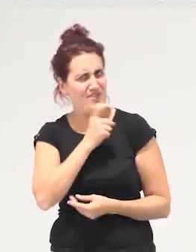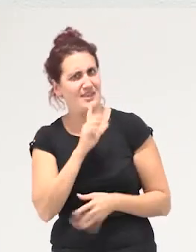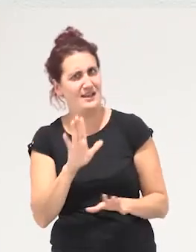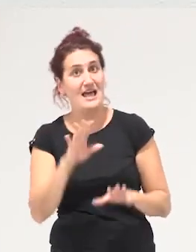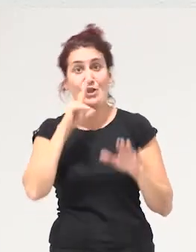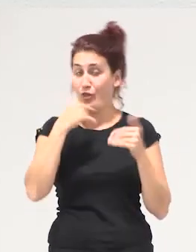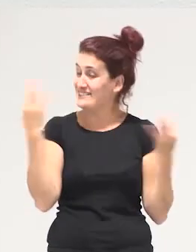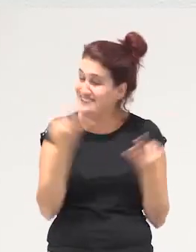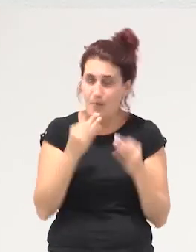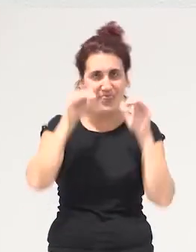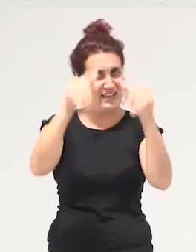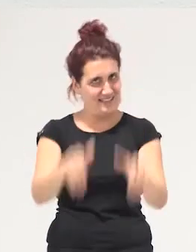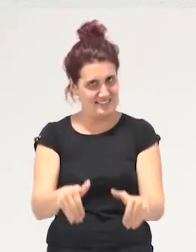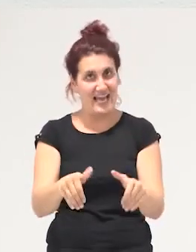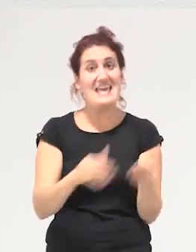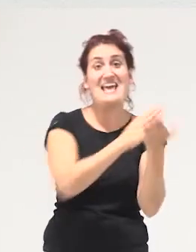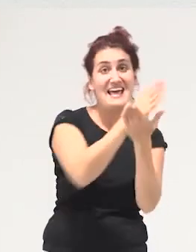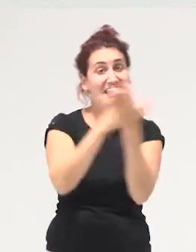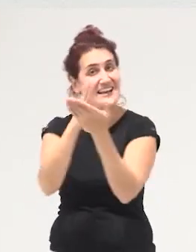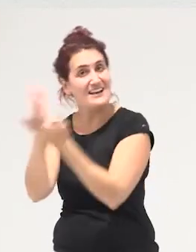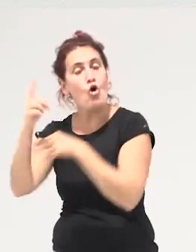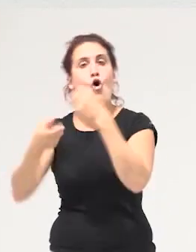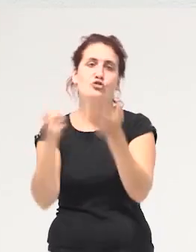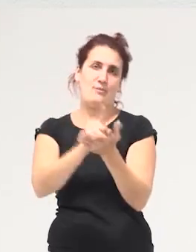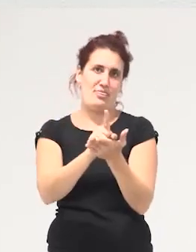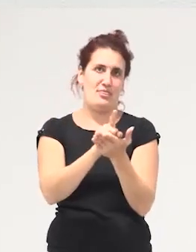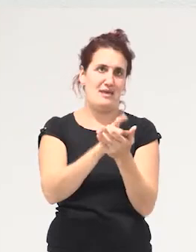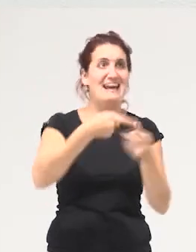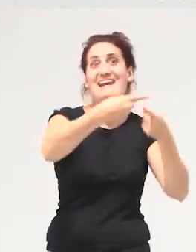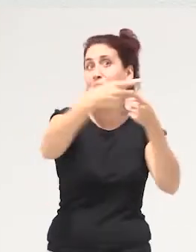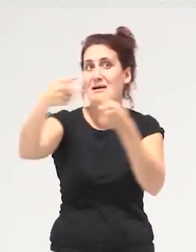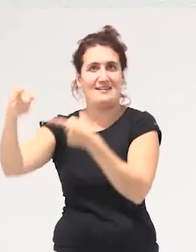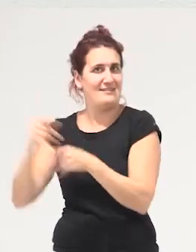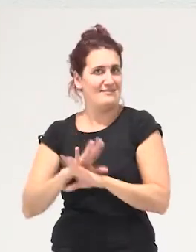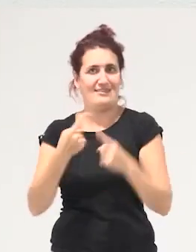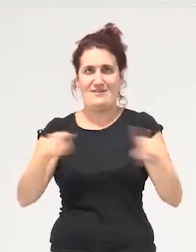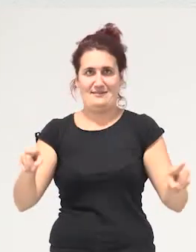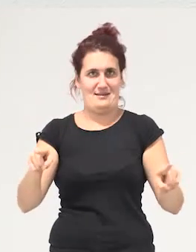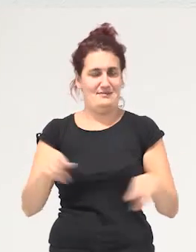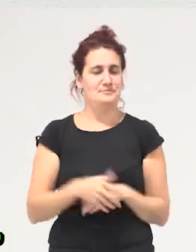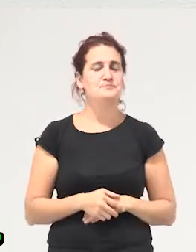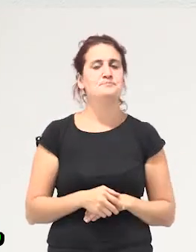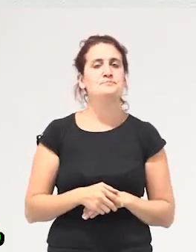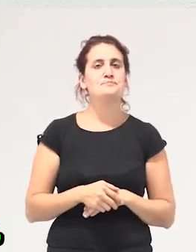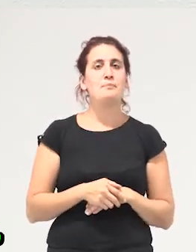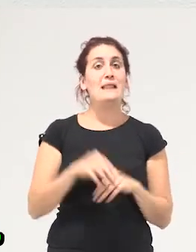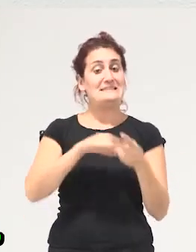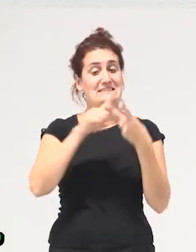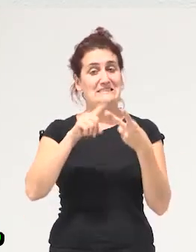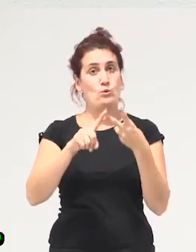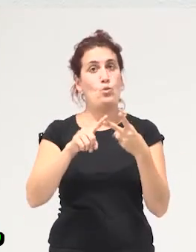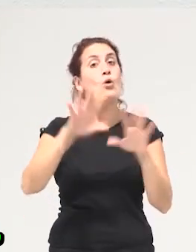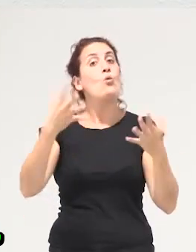decrecentista redistributivo o sea aprovechar este decrecimiento inevitable para redistribuir en segundo